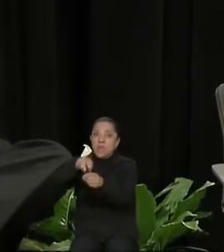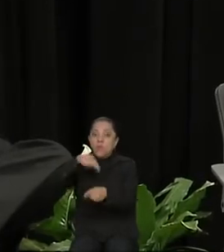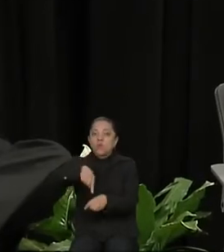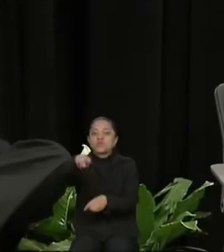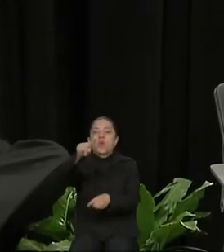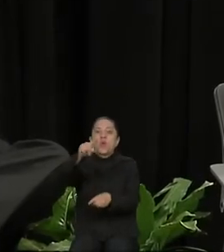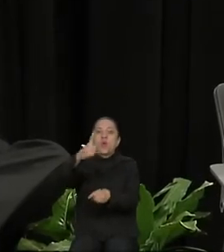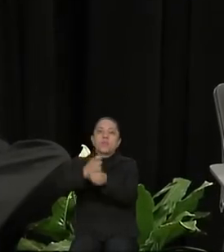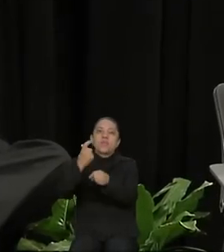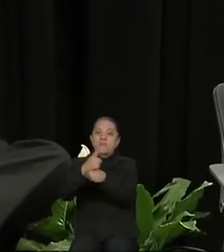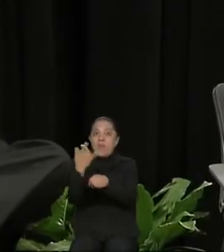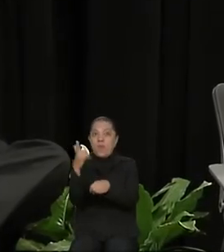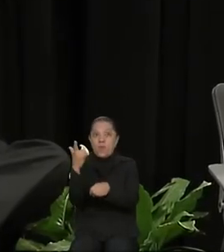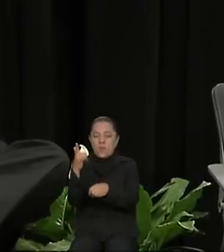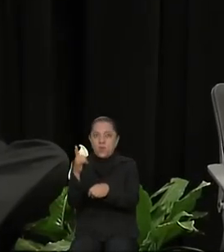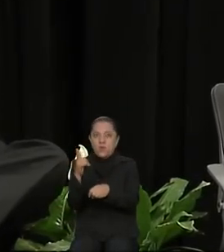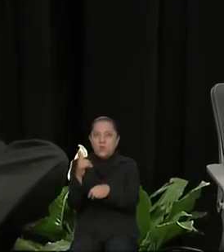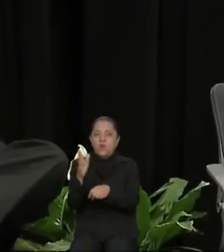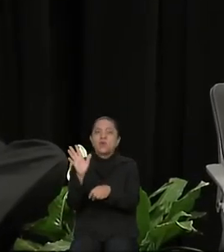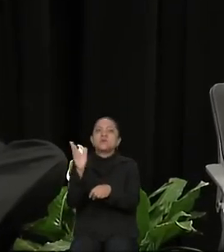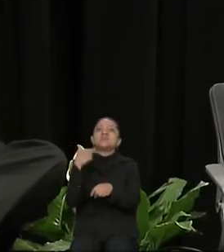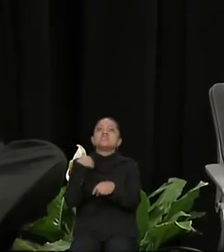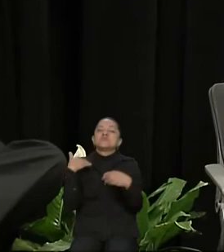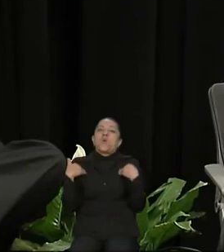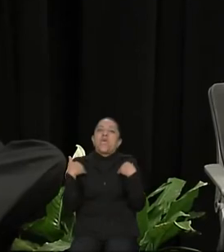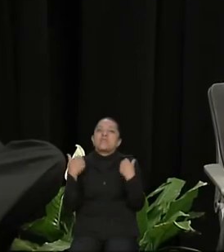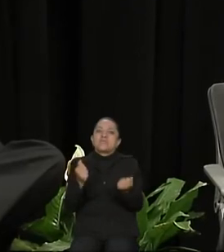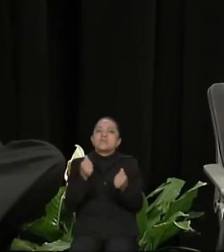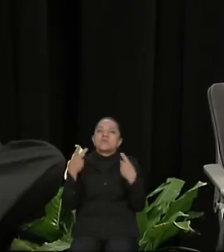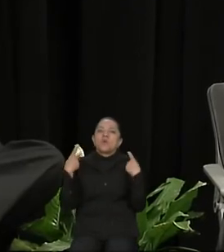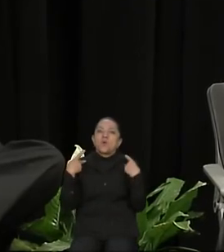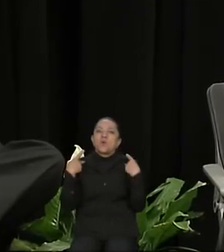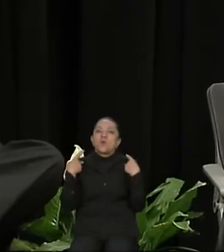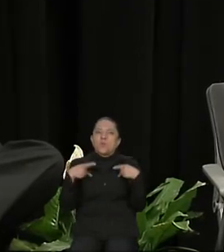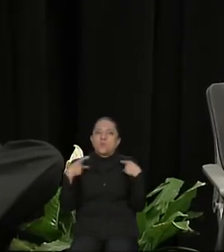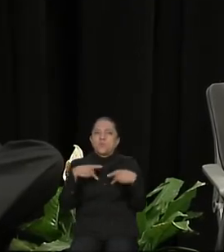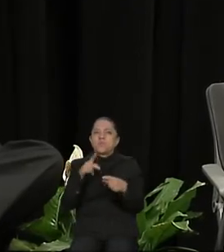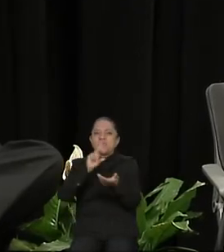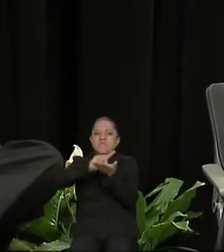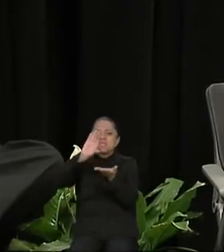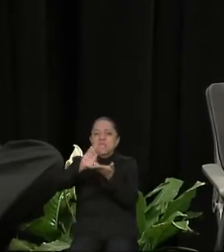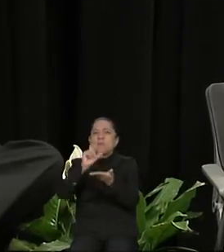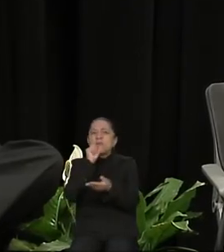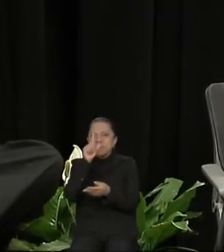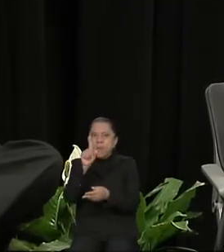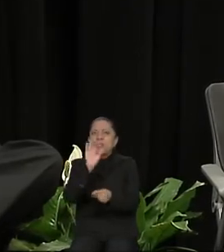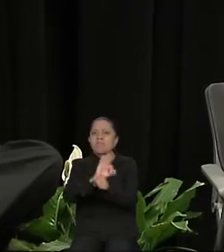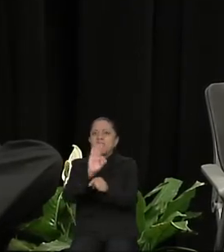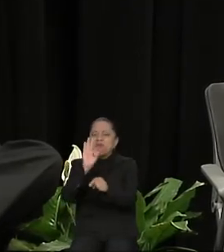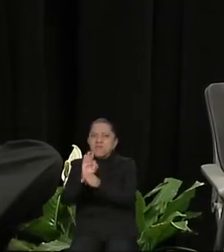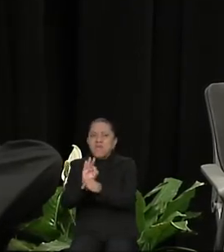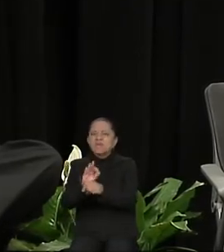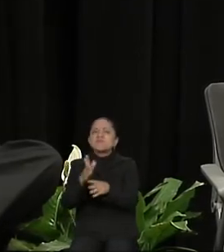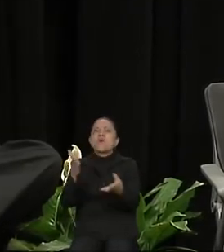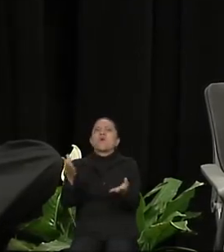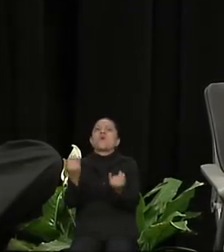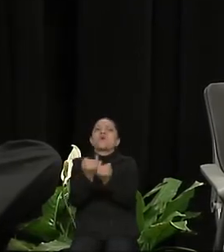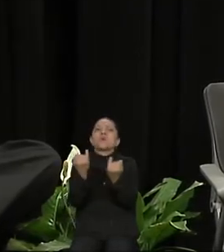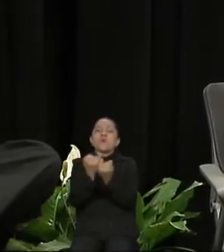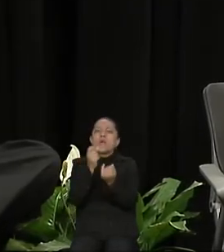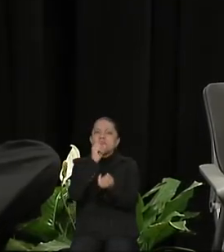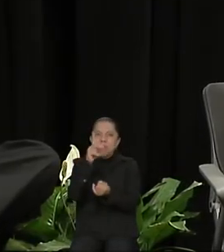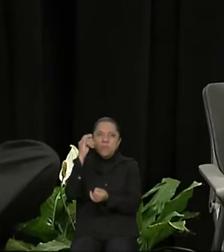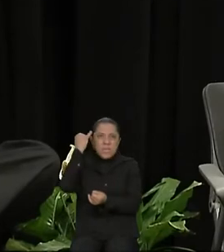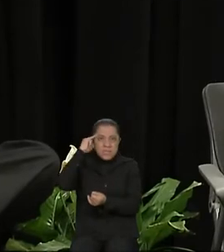julio. Yo defiendo también a los discapacitados, defiendo a los campesinos, defiendo también a todos los